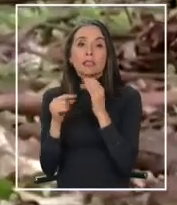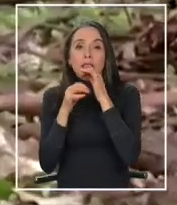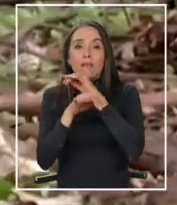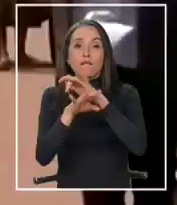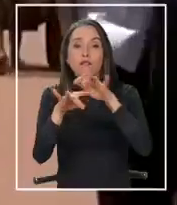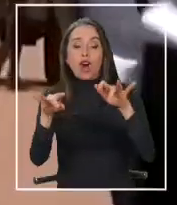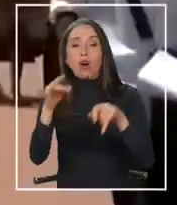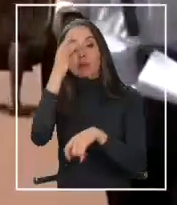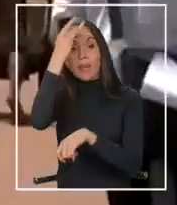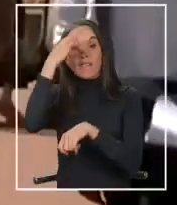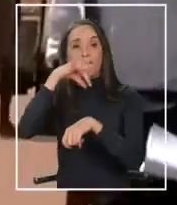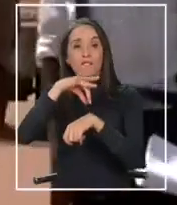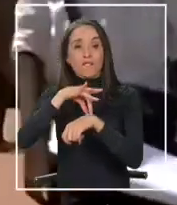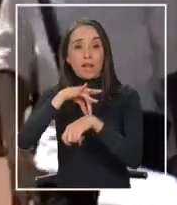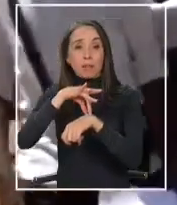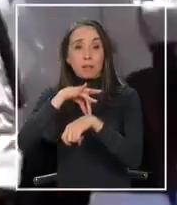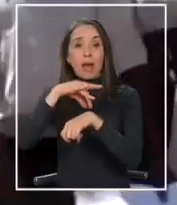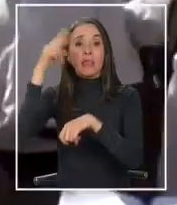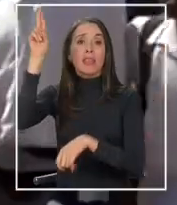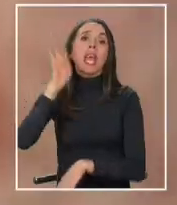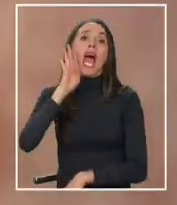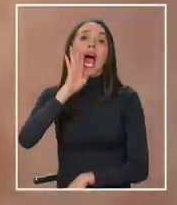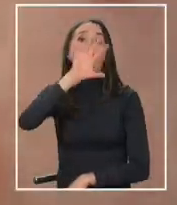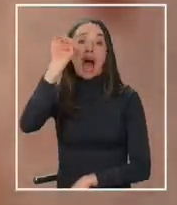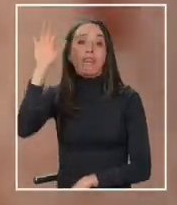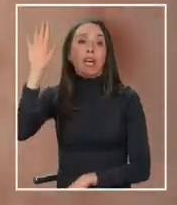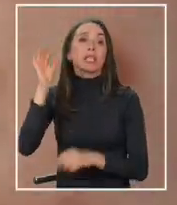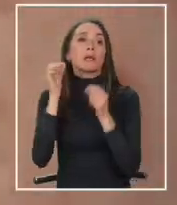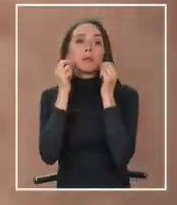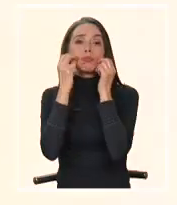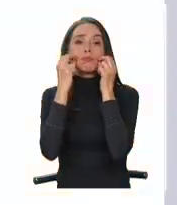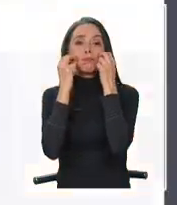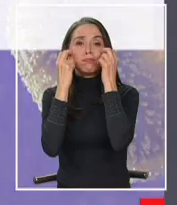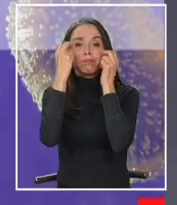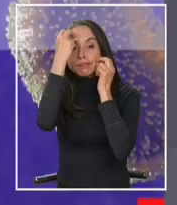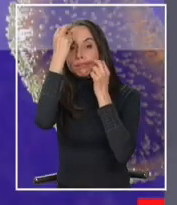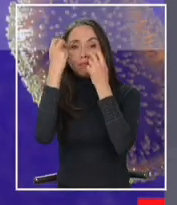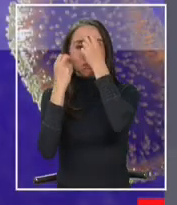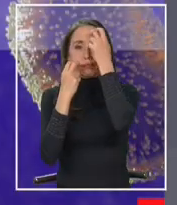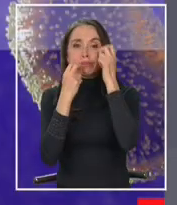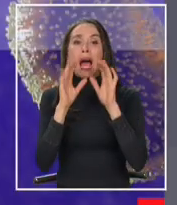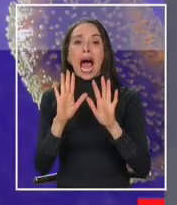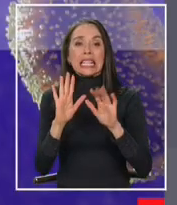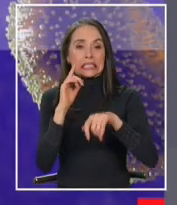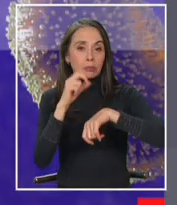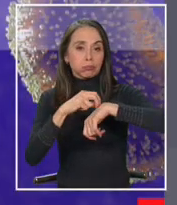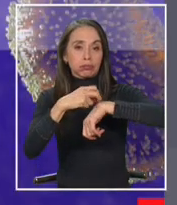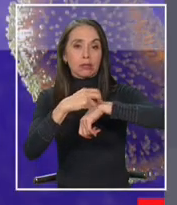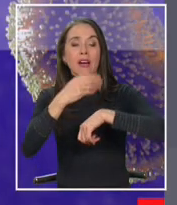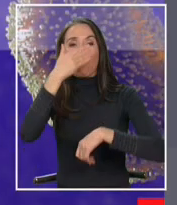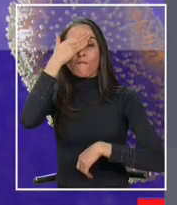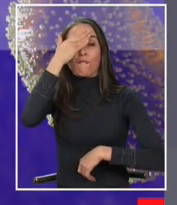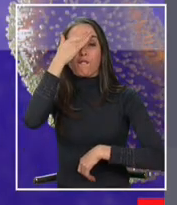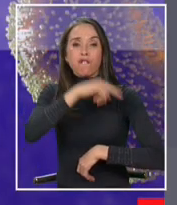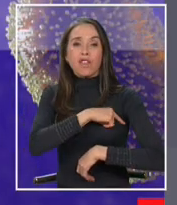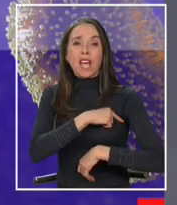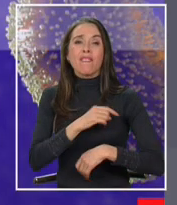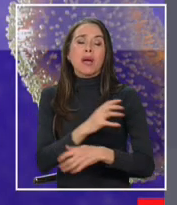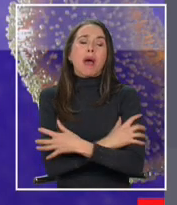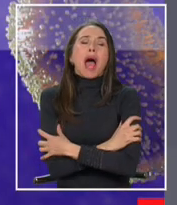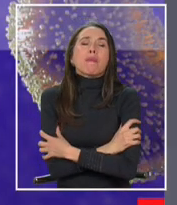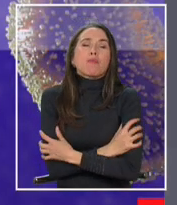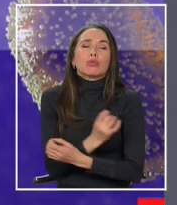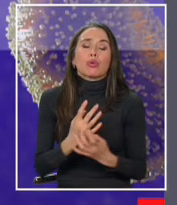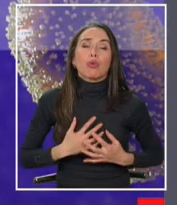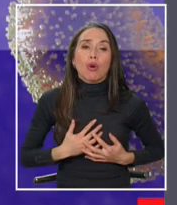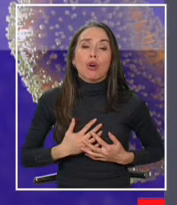brote una enfermedad que es endémica en África. La erupción en la piel es el síntoma más característico pero también la fiebre y el malestar muscular.